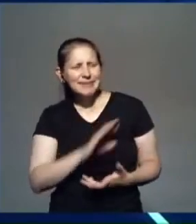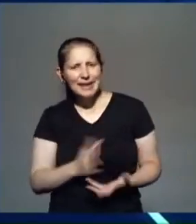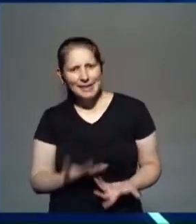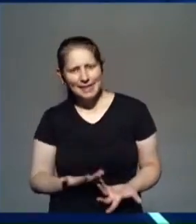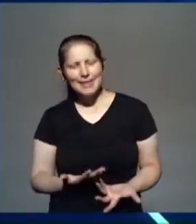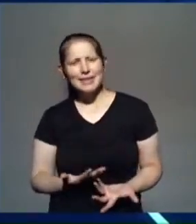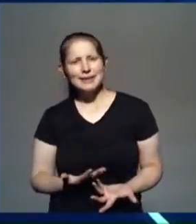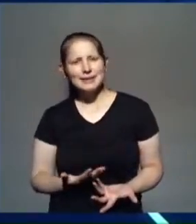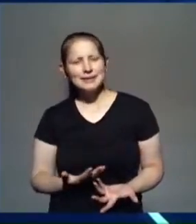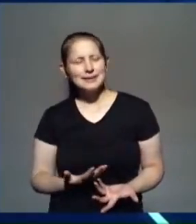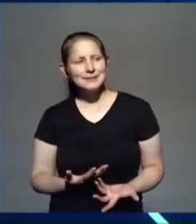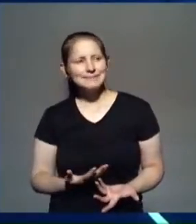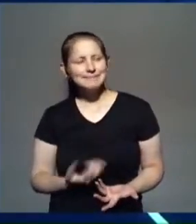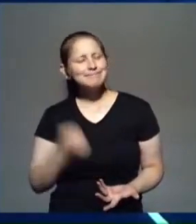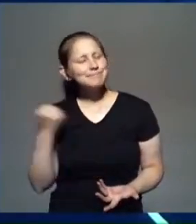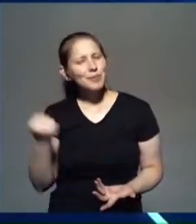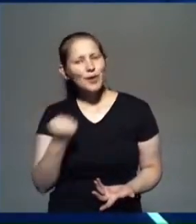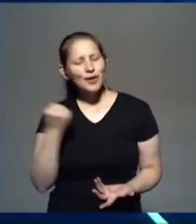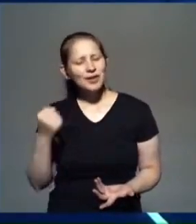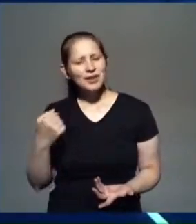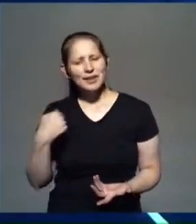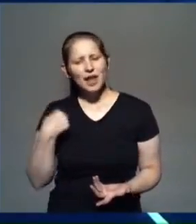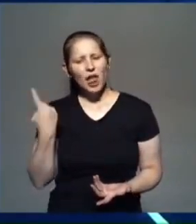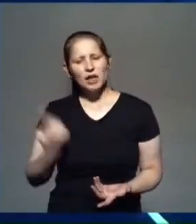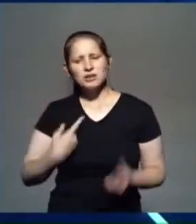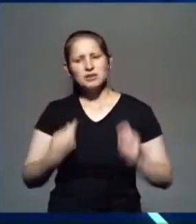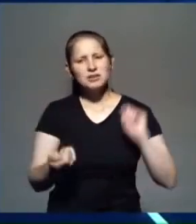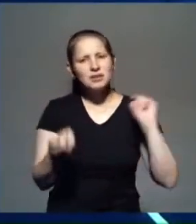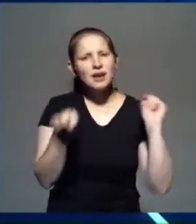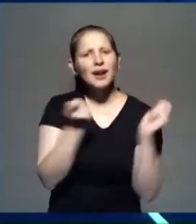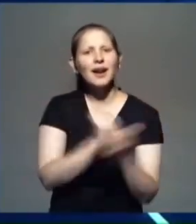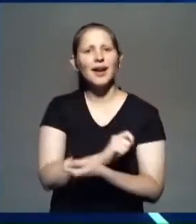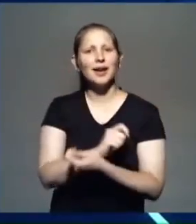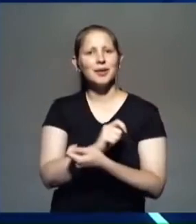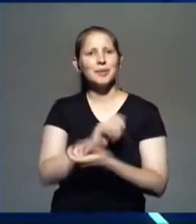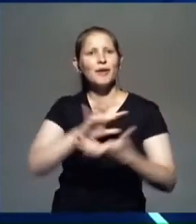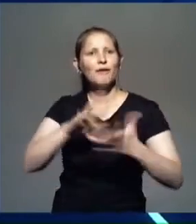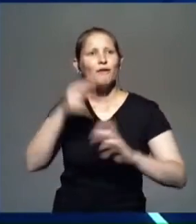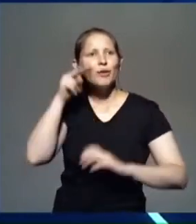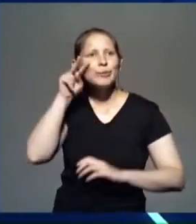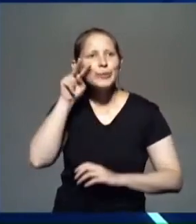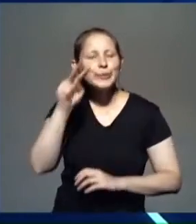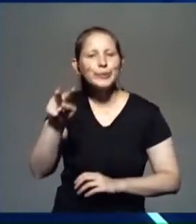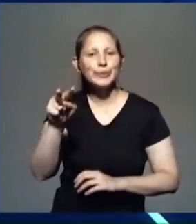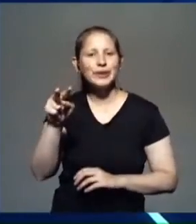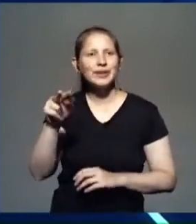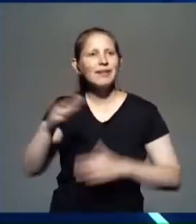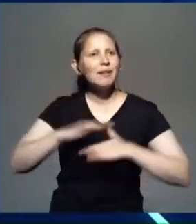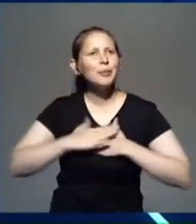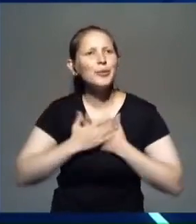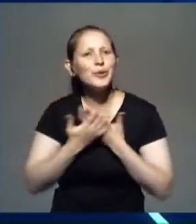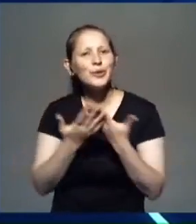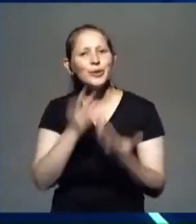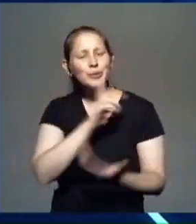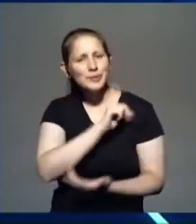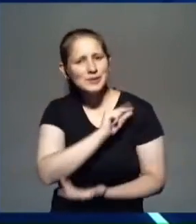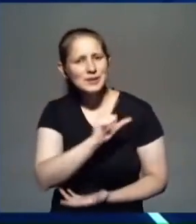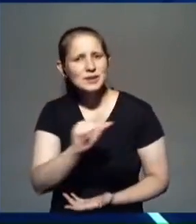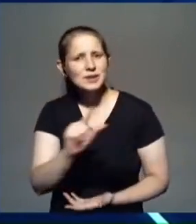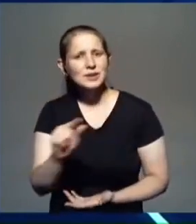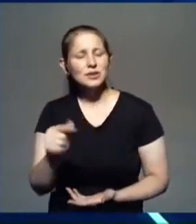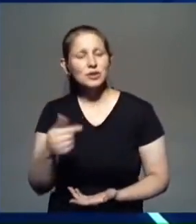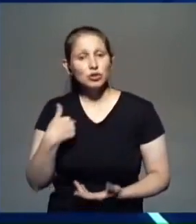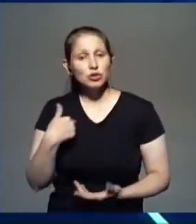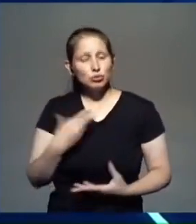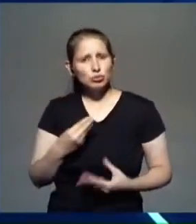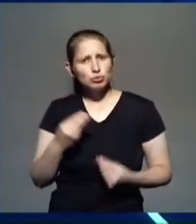amor a los otros. A veces uno dice, este es un loco. Bueno, cuando yo he hablado más de una vez con eso, que